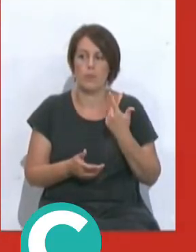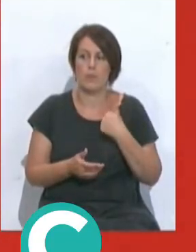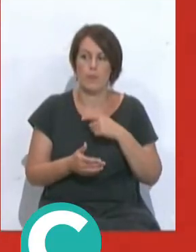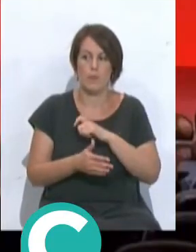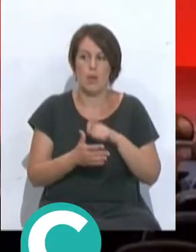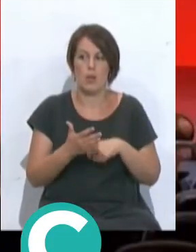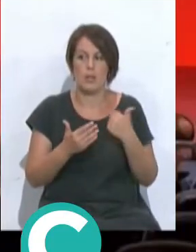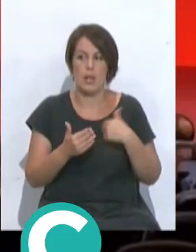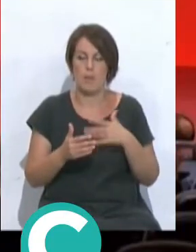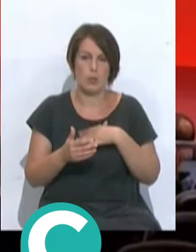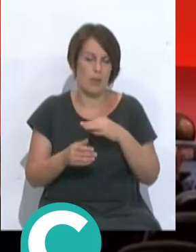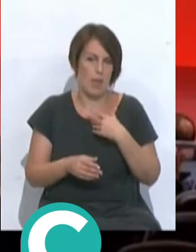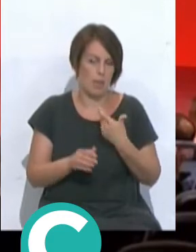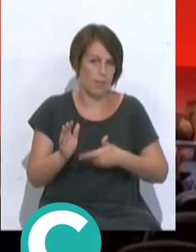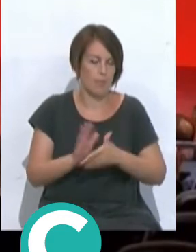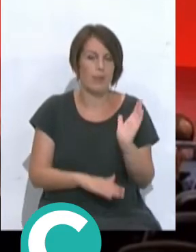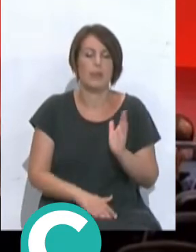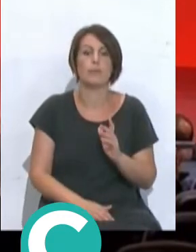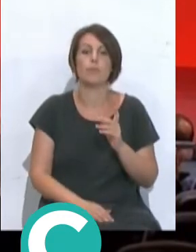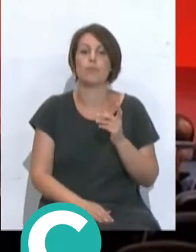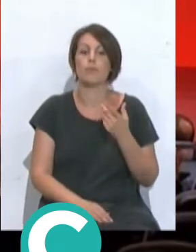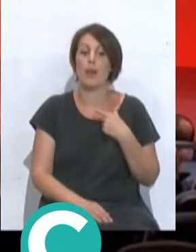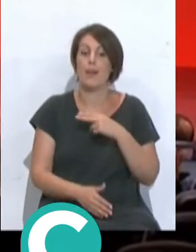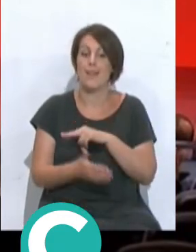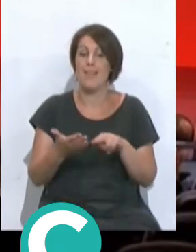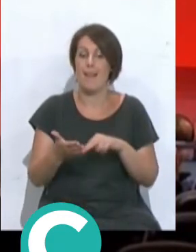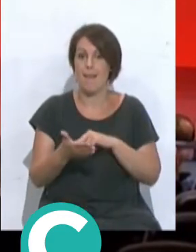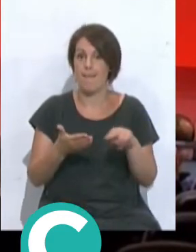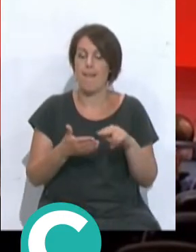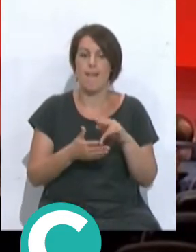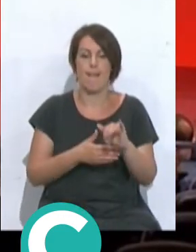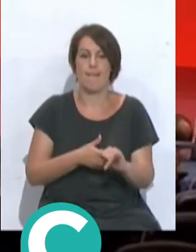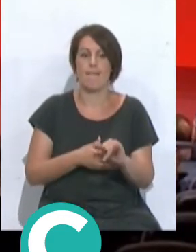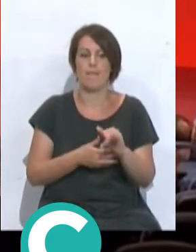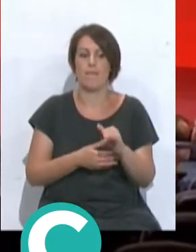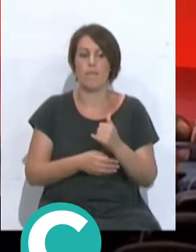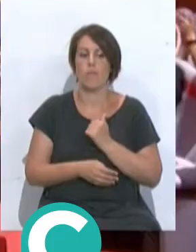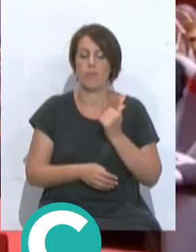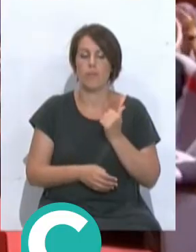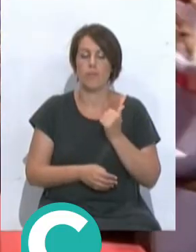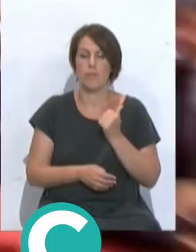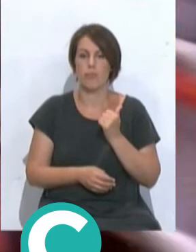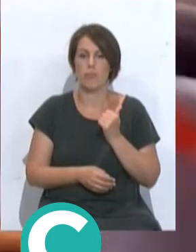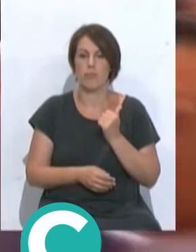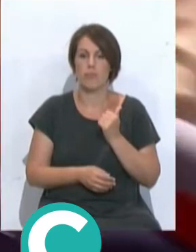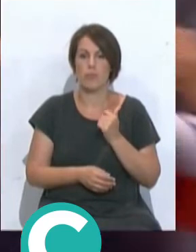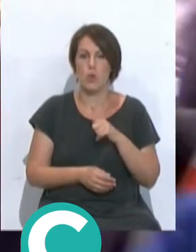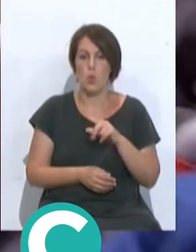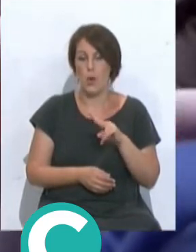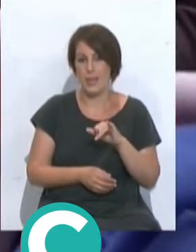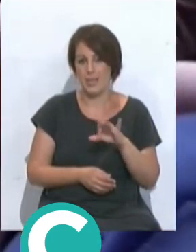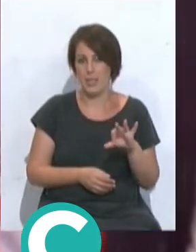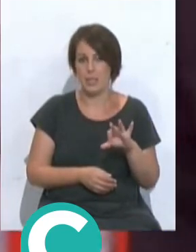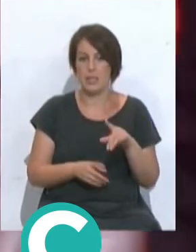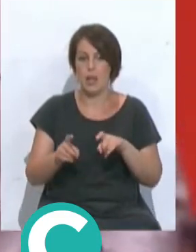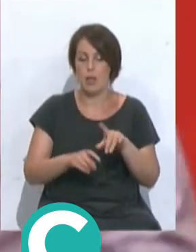firmada incluso la posibilidad de salir. Estando en Inglaterra pues surge la opción de que Luis pille la